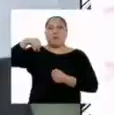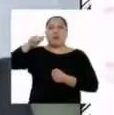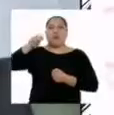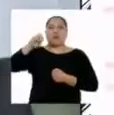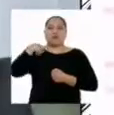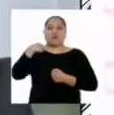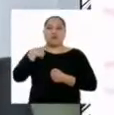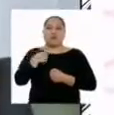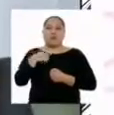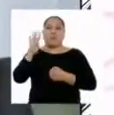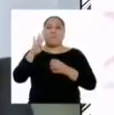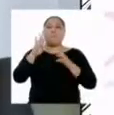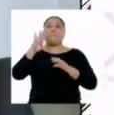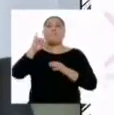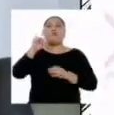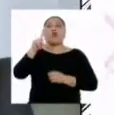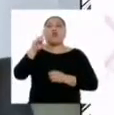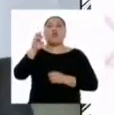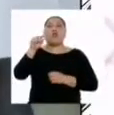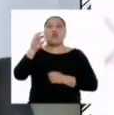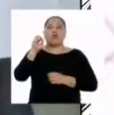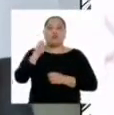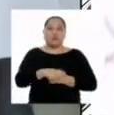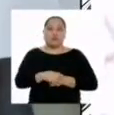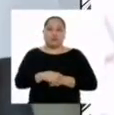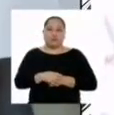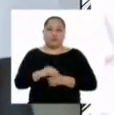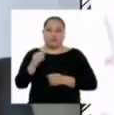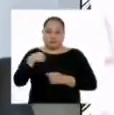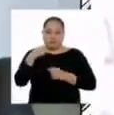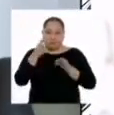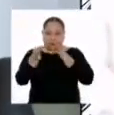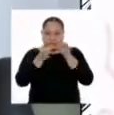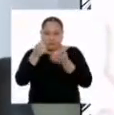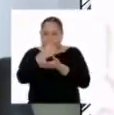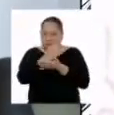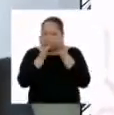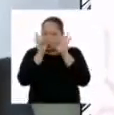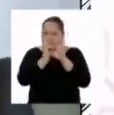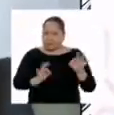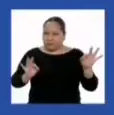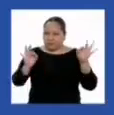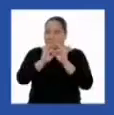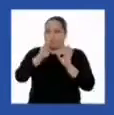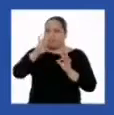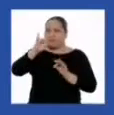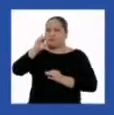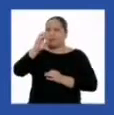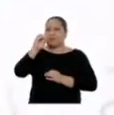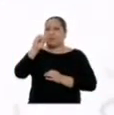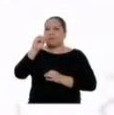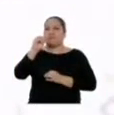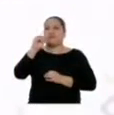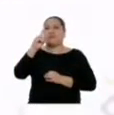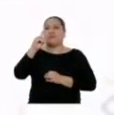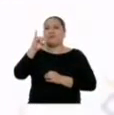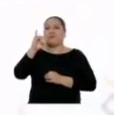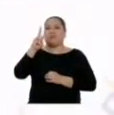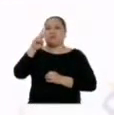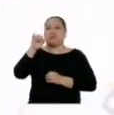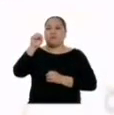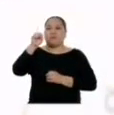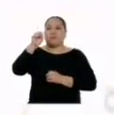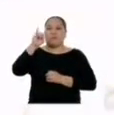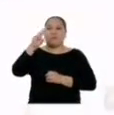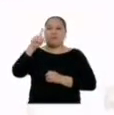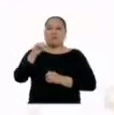Yo soy el biólogo Pabel Matos Maravín, y hoy les voy a hablar sobre una parte importante de nuestra biodiversidad. ¿Por qué